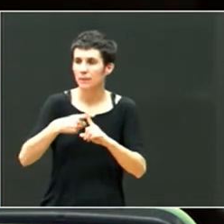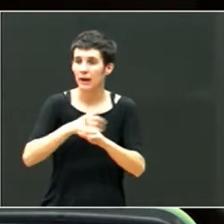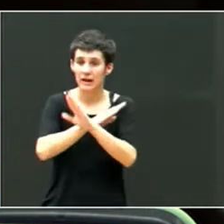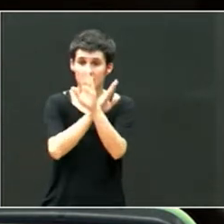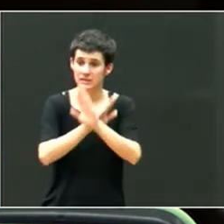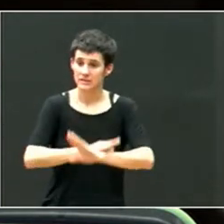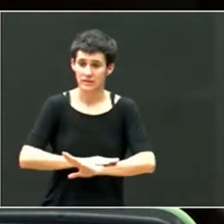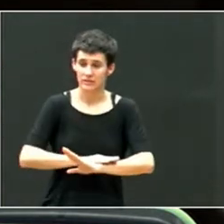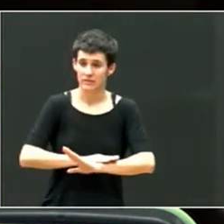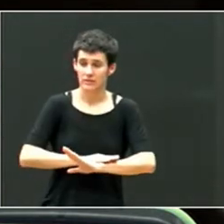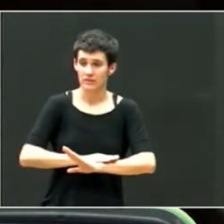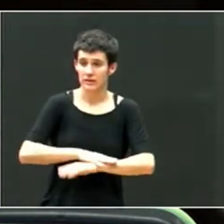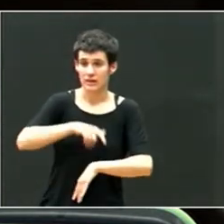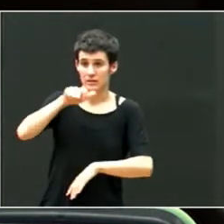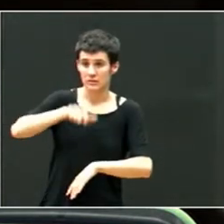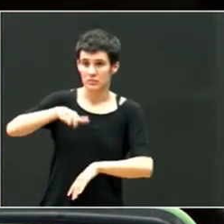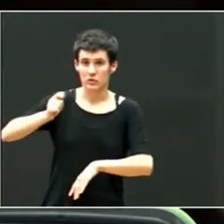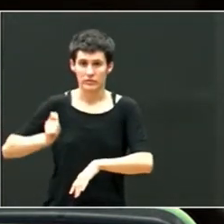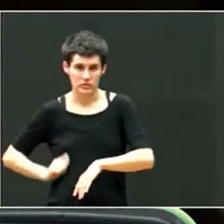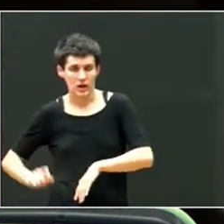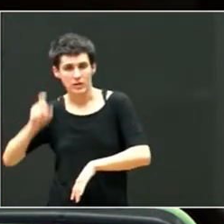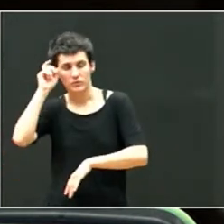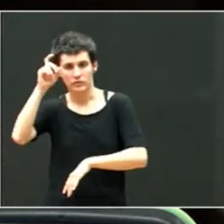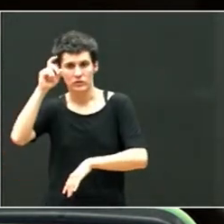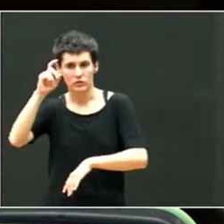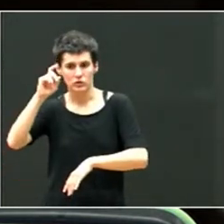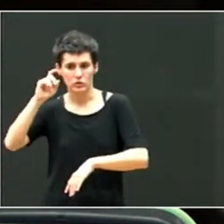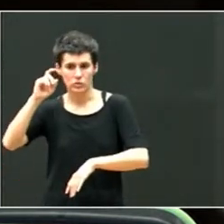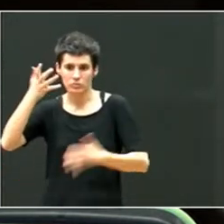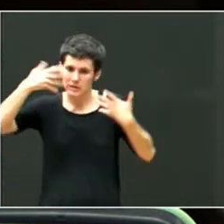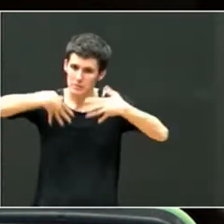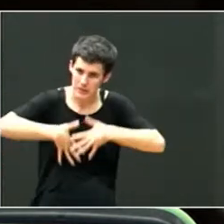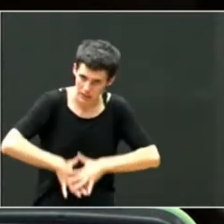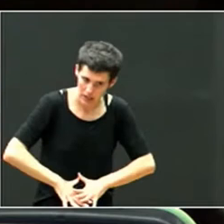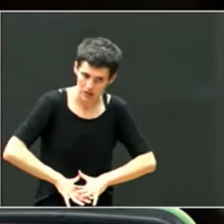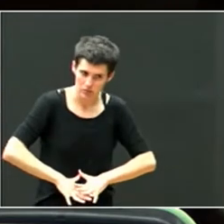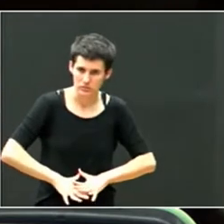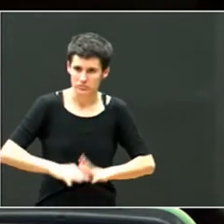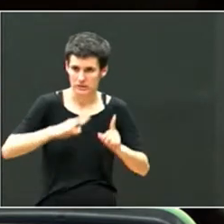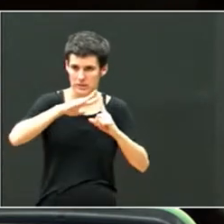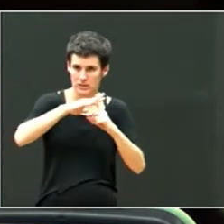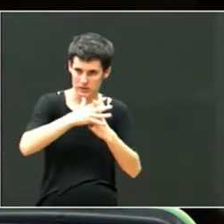del mayor número posible de profesores y profesoras. Luego, también,